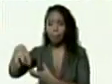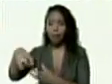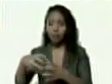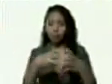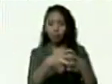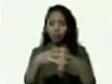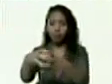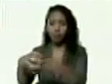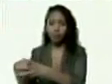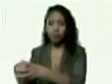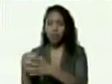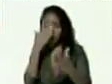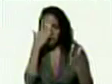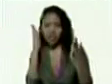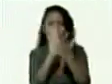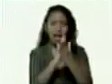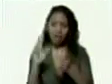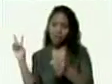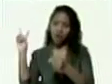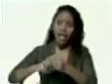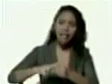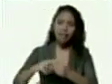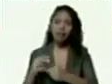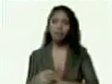enfrentada con violencia